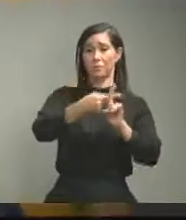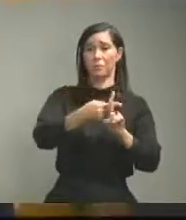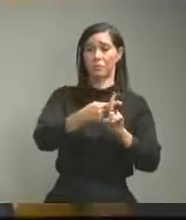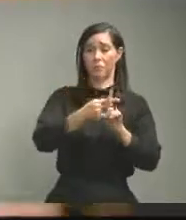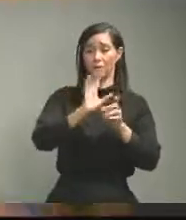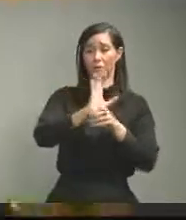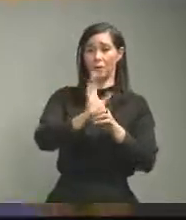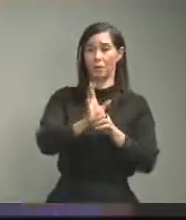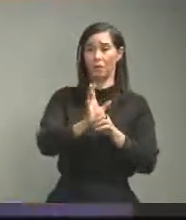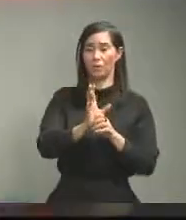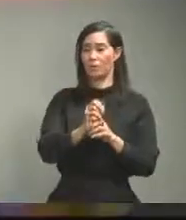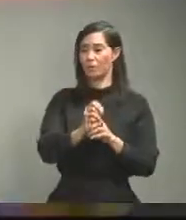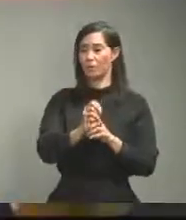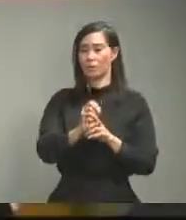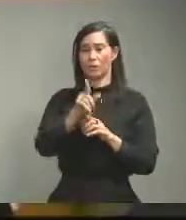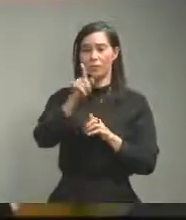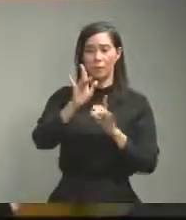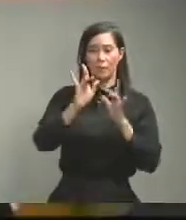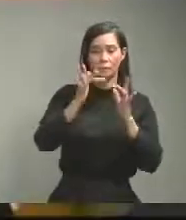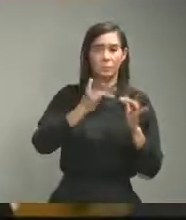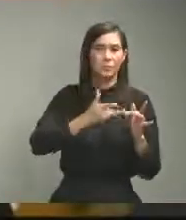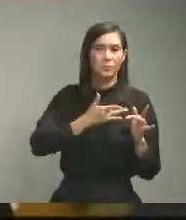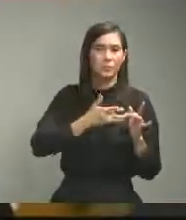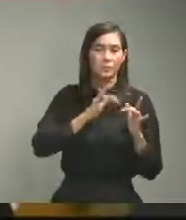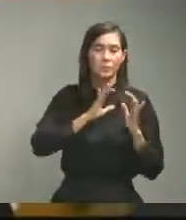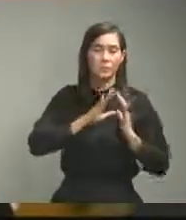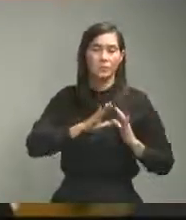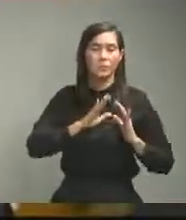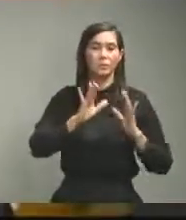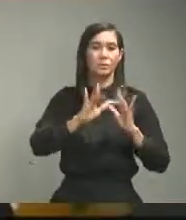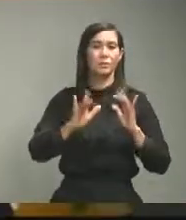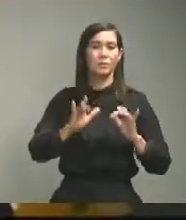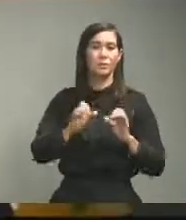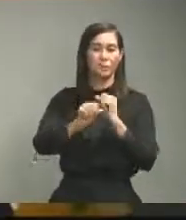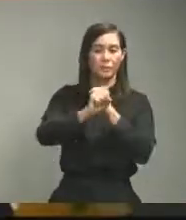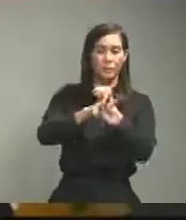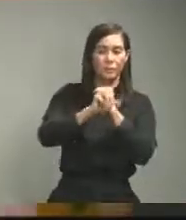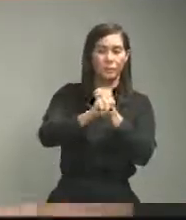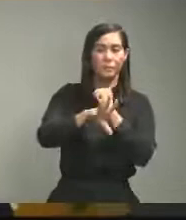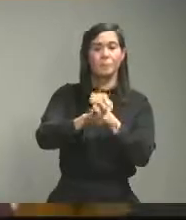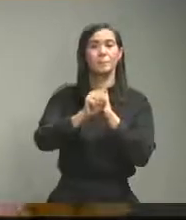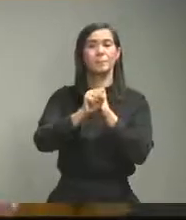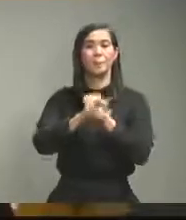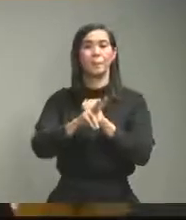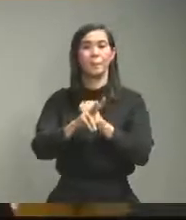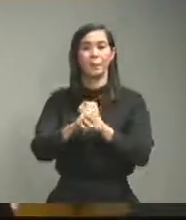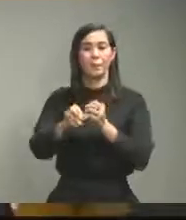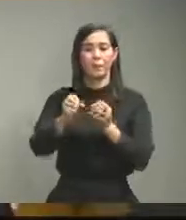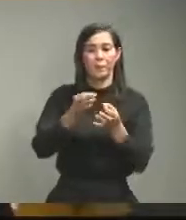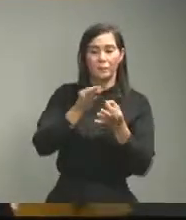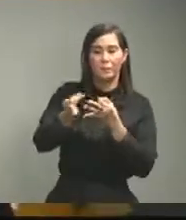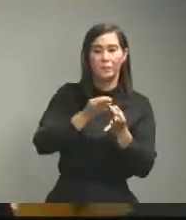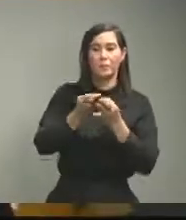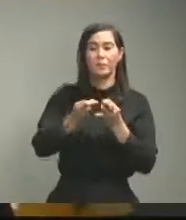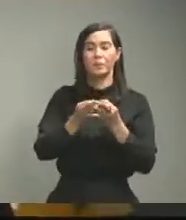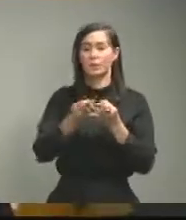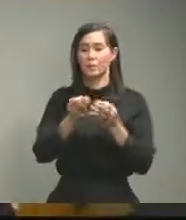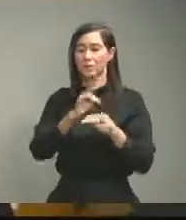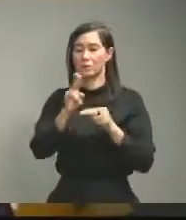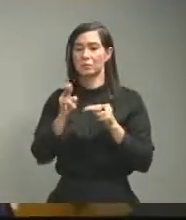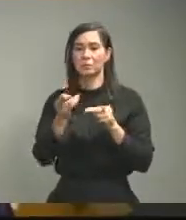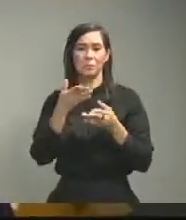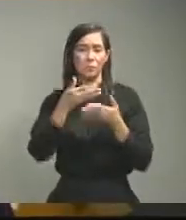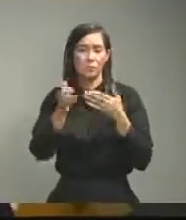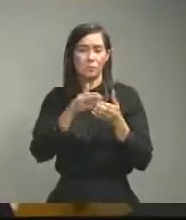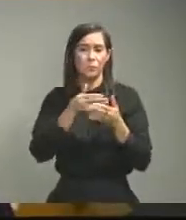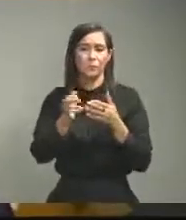campaña realmente cuando tengan la prueba para hacerle más asequible y la gente pueda ahí con los síntomas hacerse la prueba ¿qué va